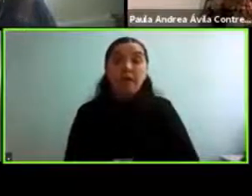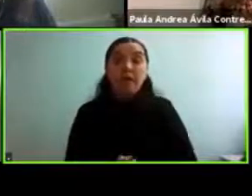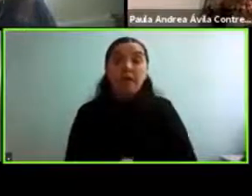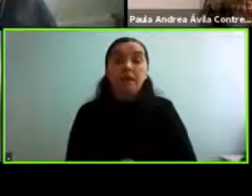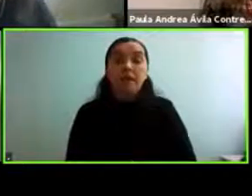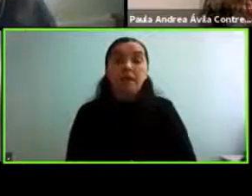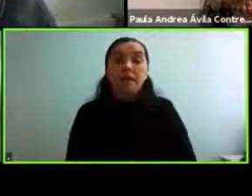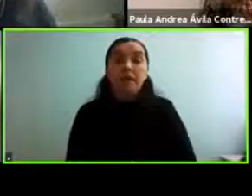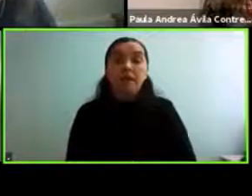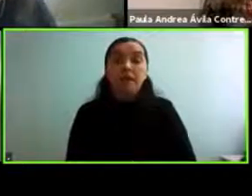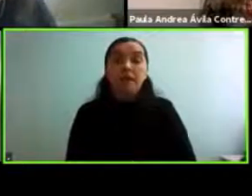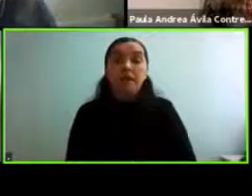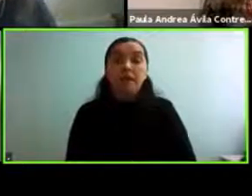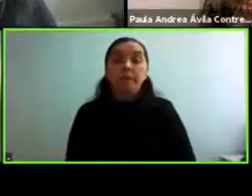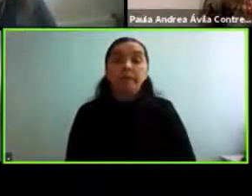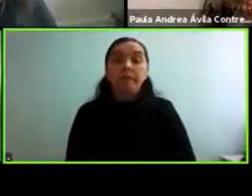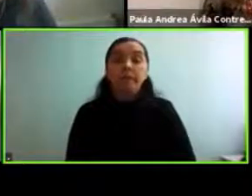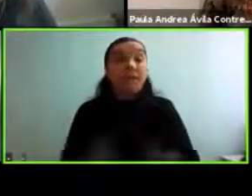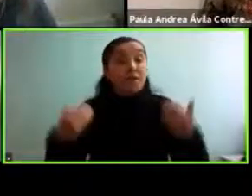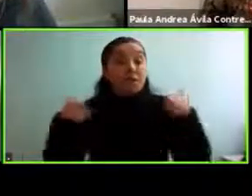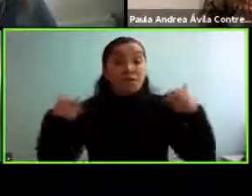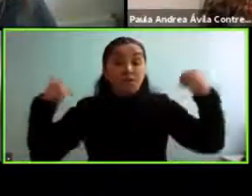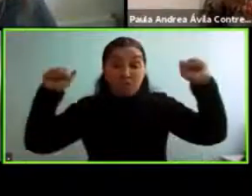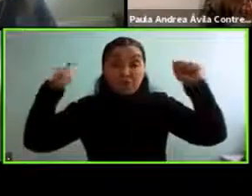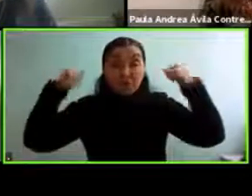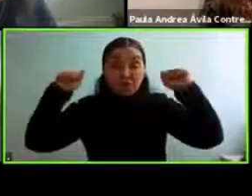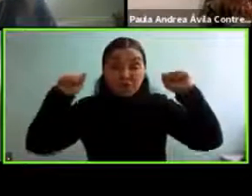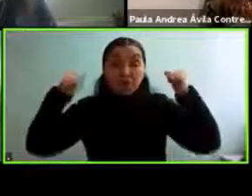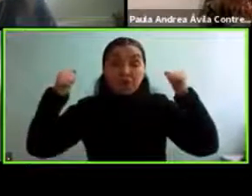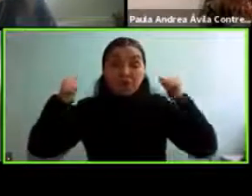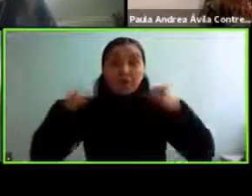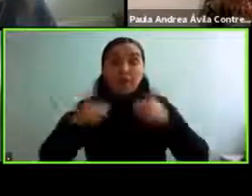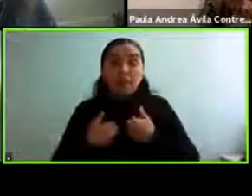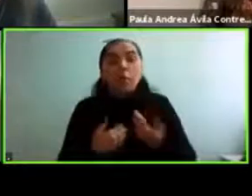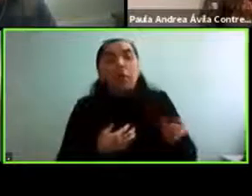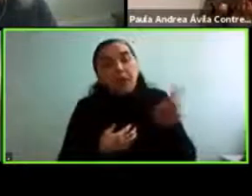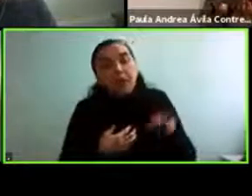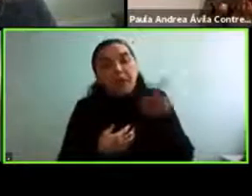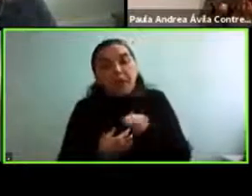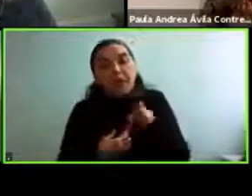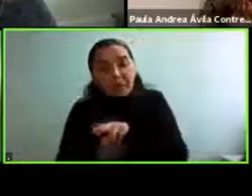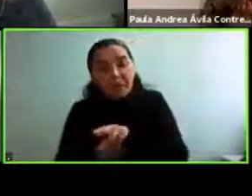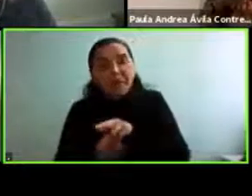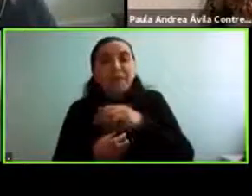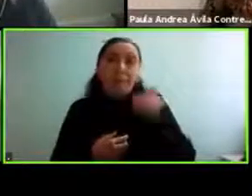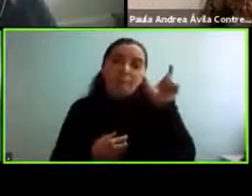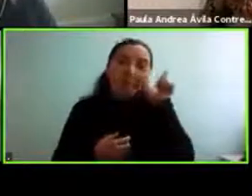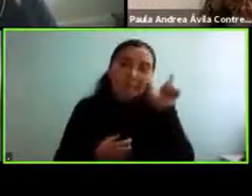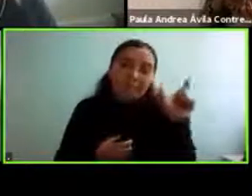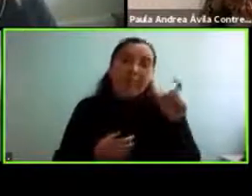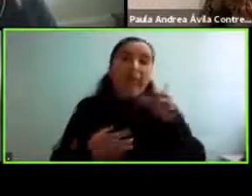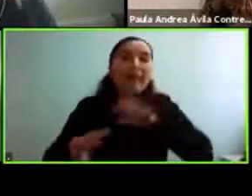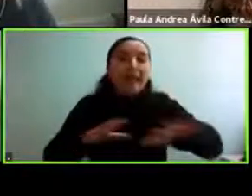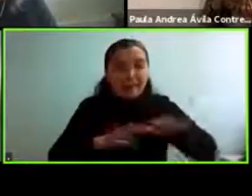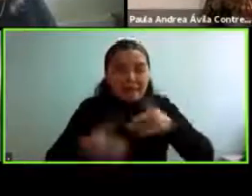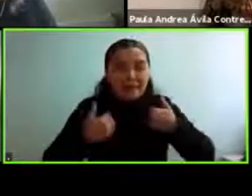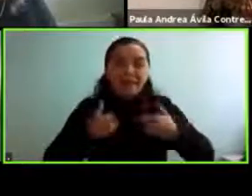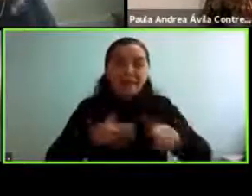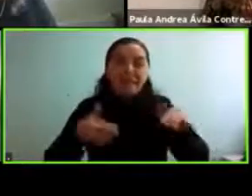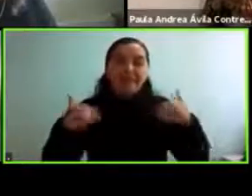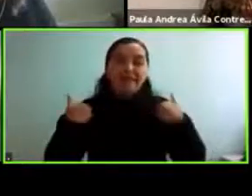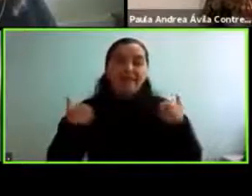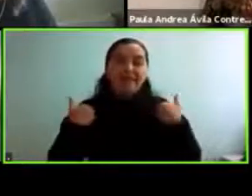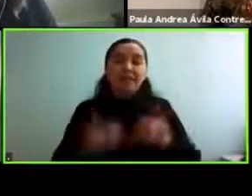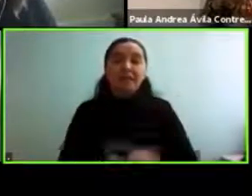la actividad física que insisto quizás soy un poco repetitiva con la palabra actividad física pero en realidad